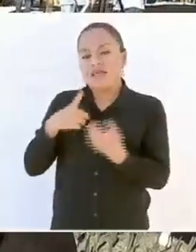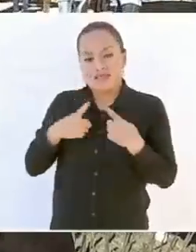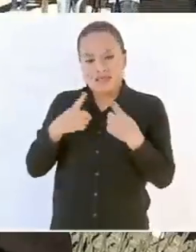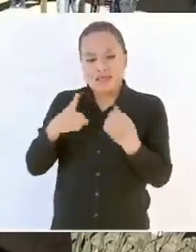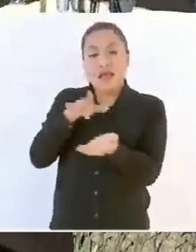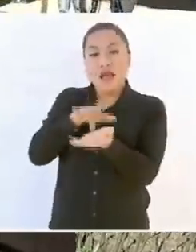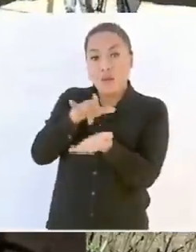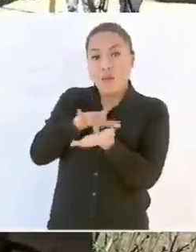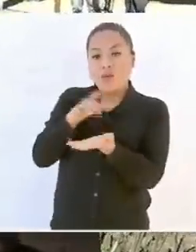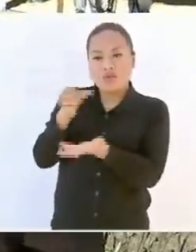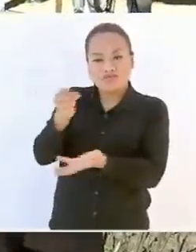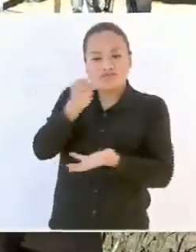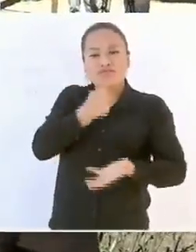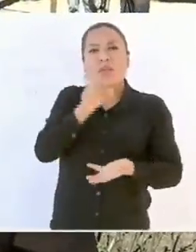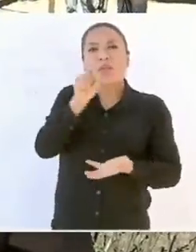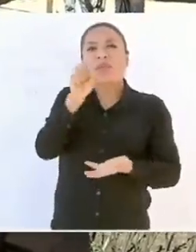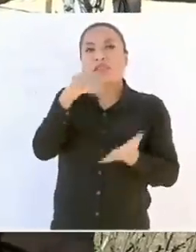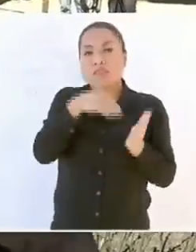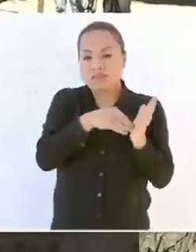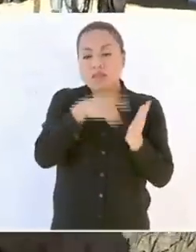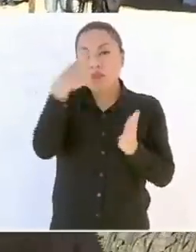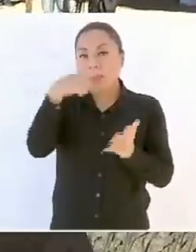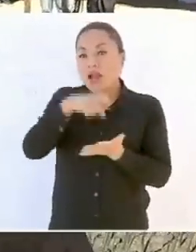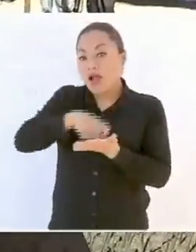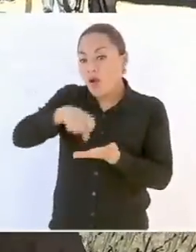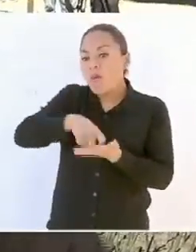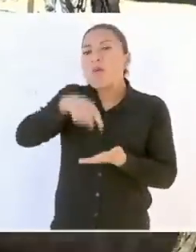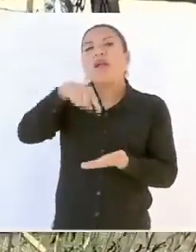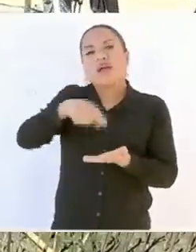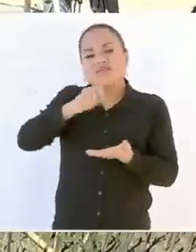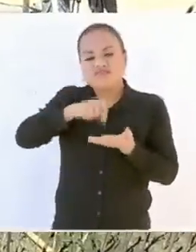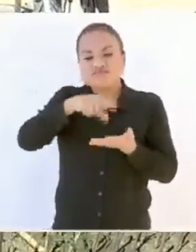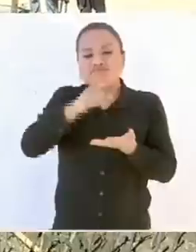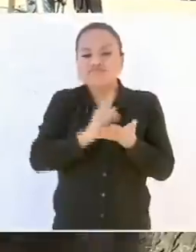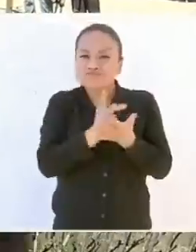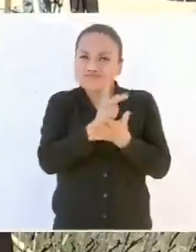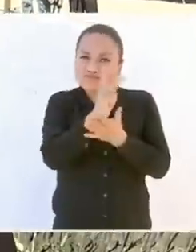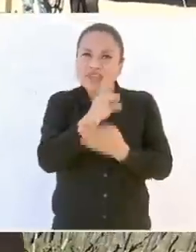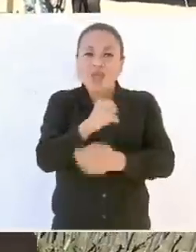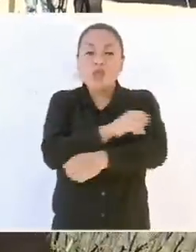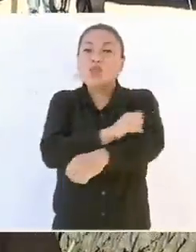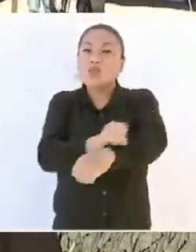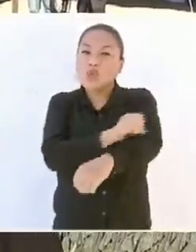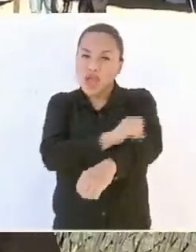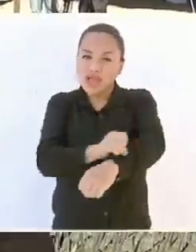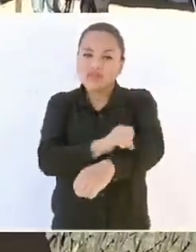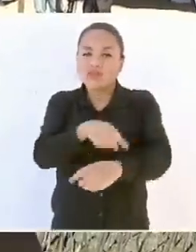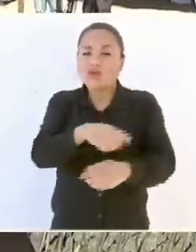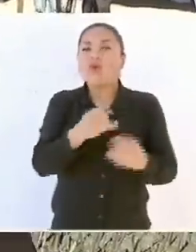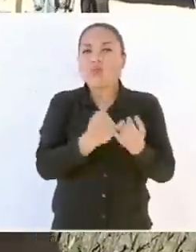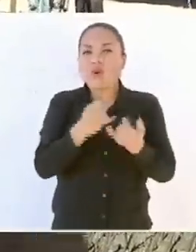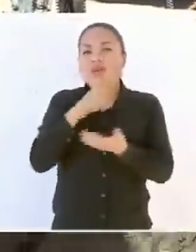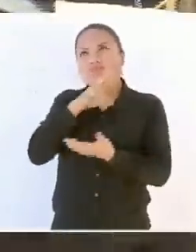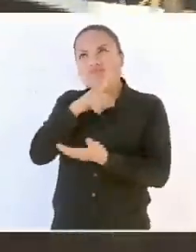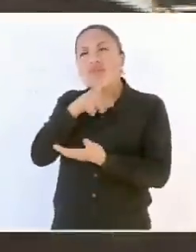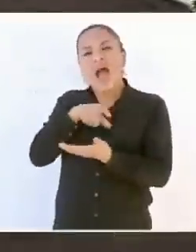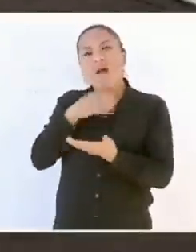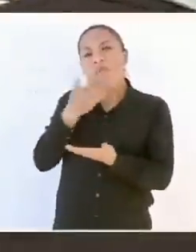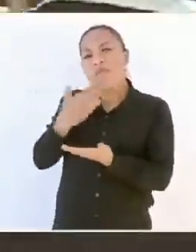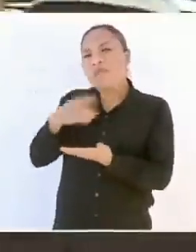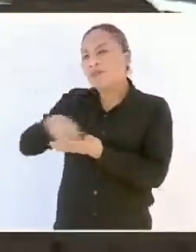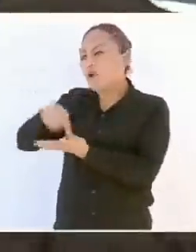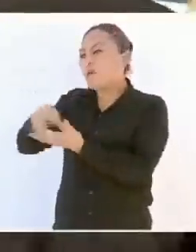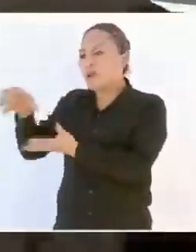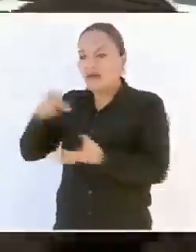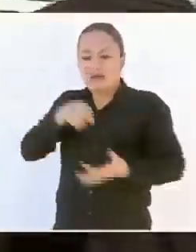de 20 mil pesos para la compra de semillas Decidimos en grupo comprar duraznos Y lo estamos haciendo a través del método de germinación por